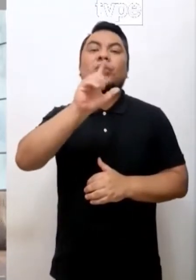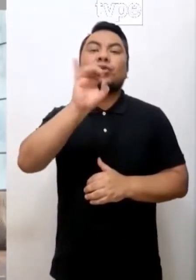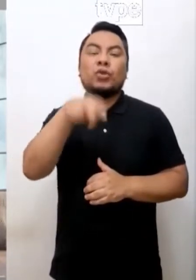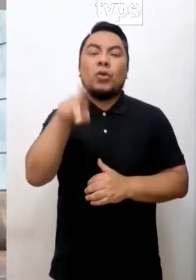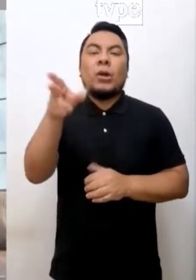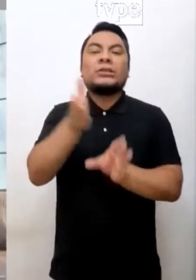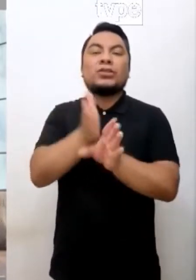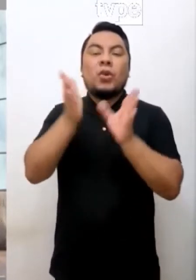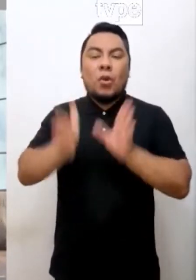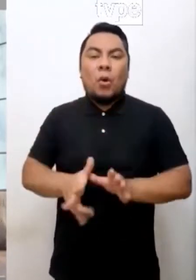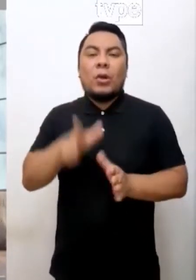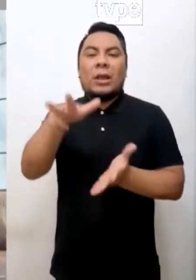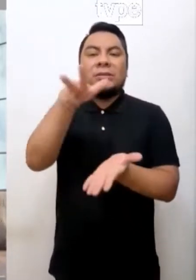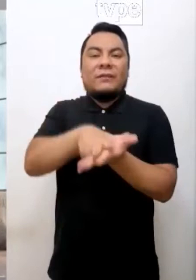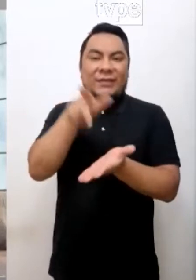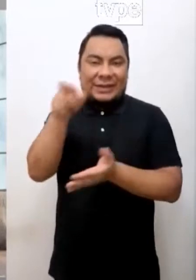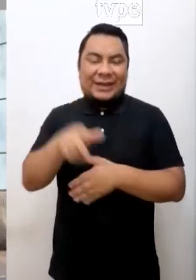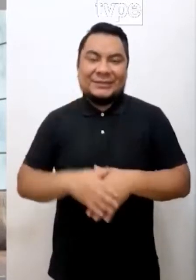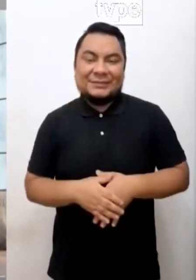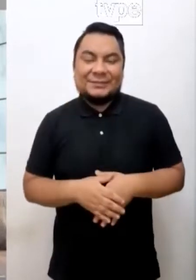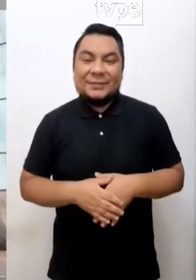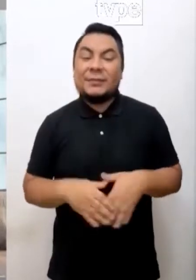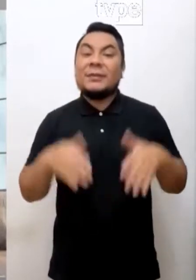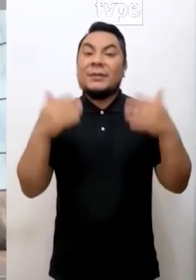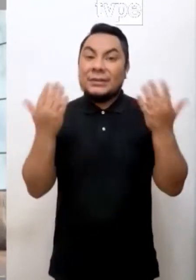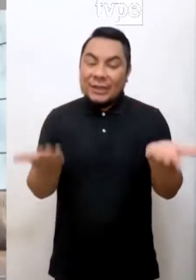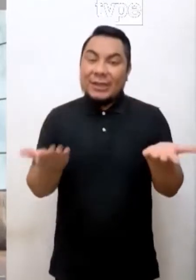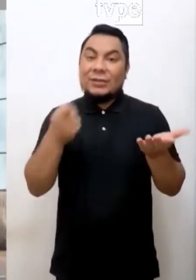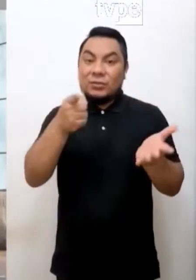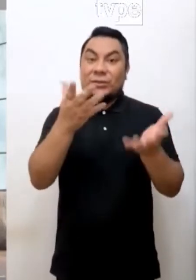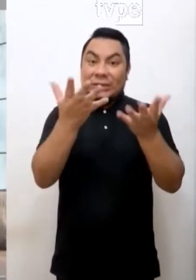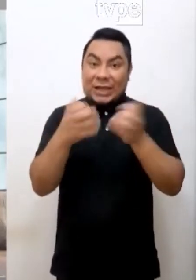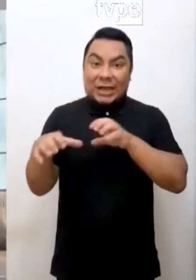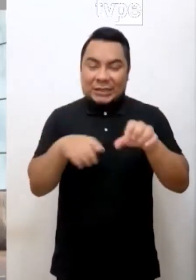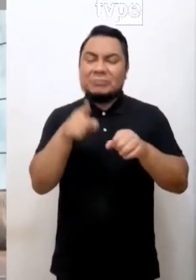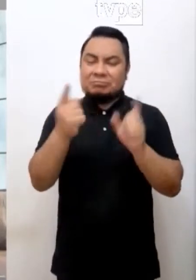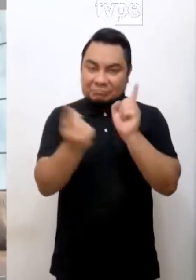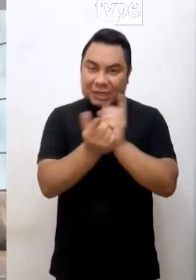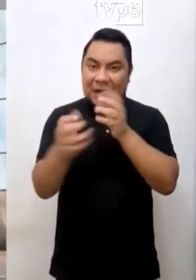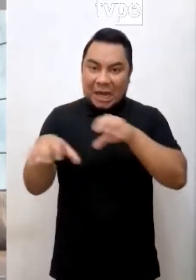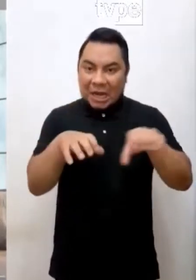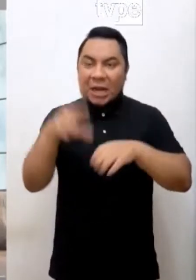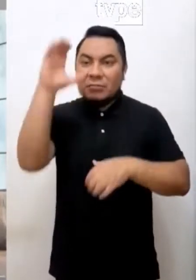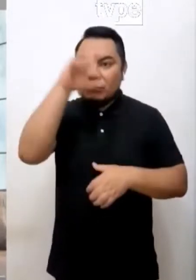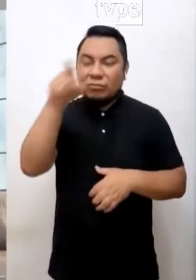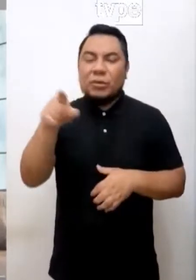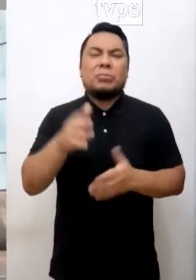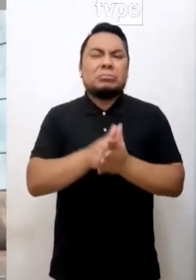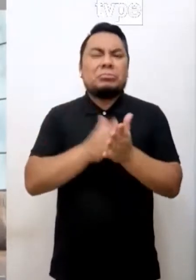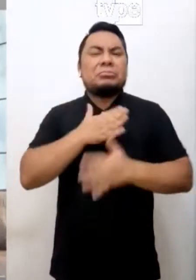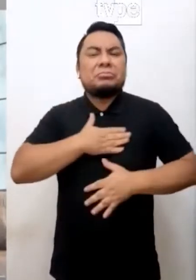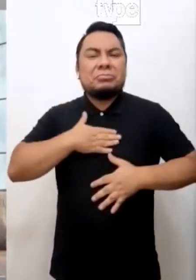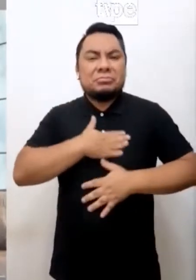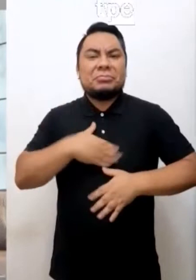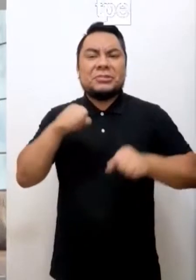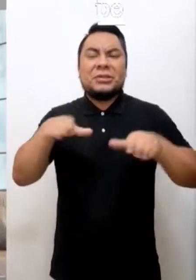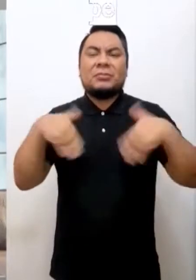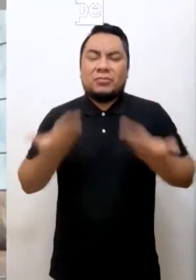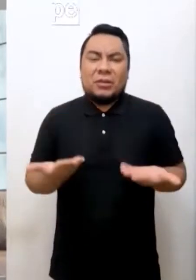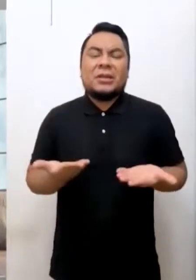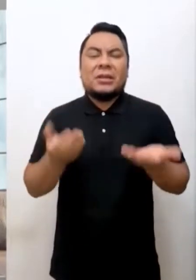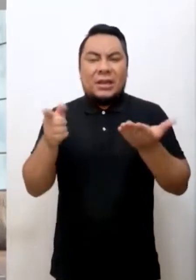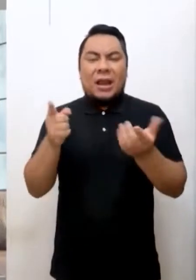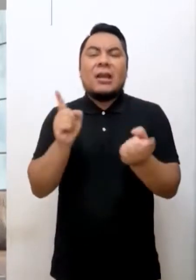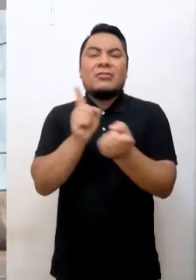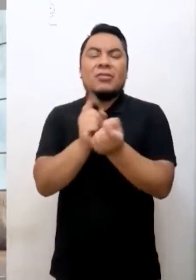Psicóloga Coach Certificada. Así que si quieren hacerlo, háganlo, porque ya está con mucha disponibilidad